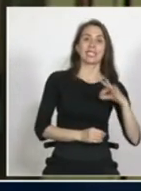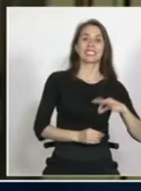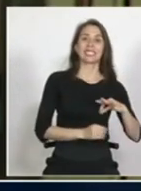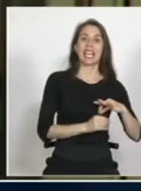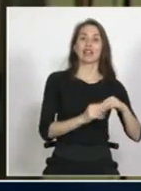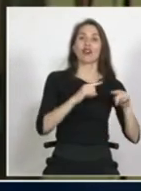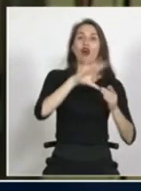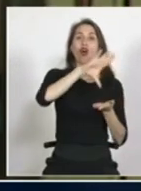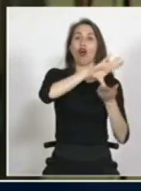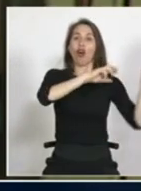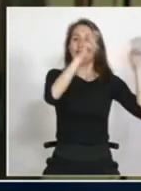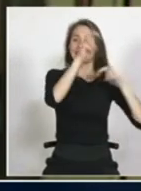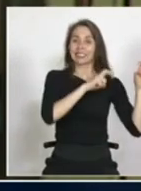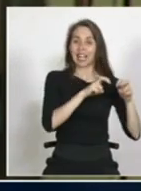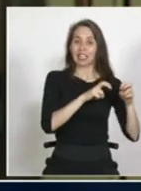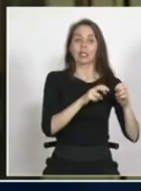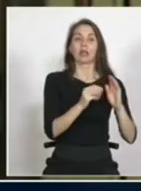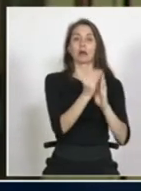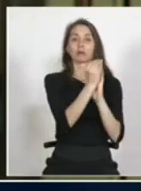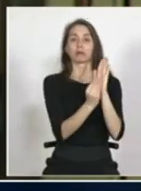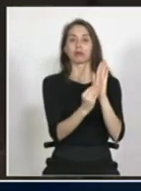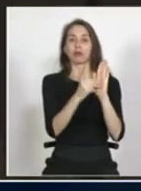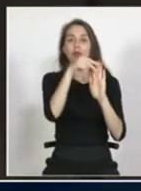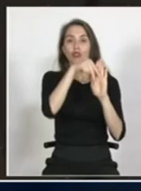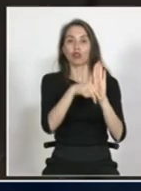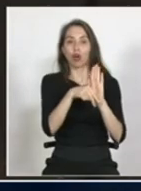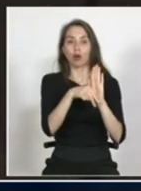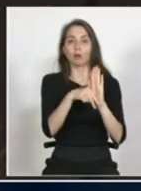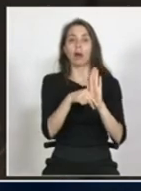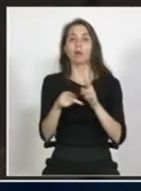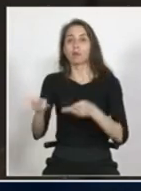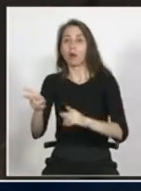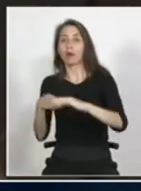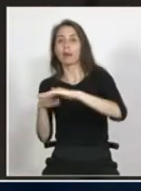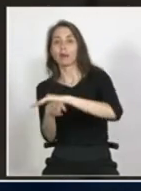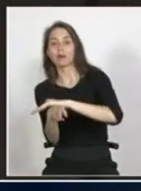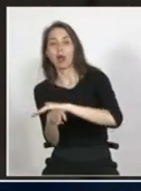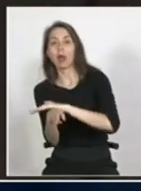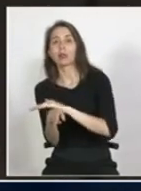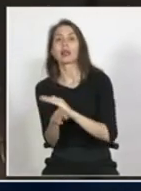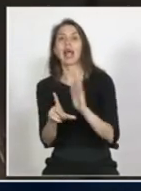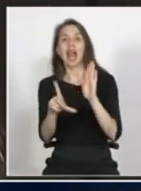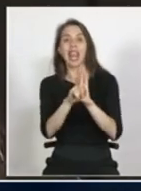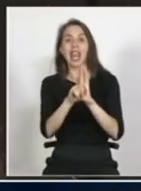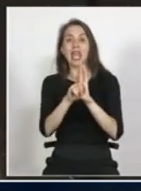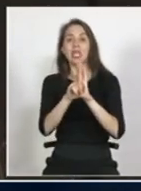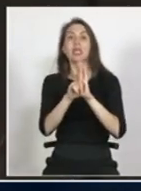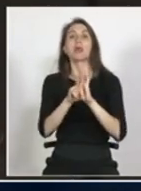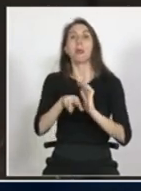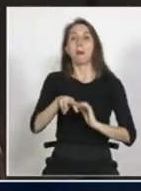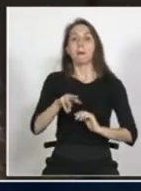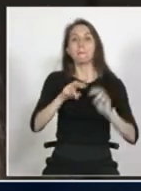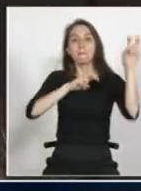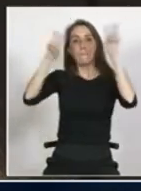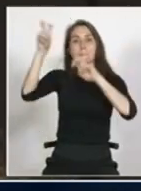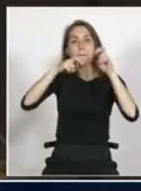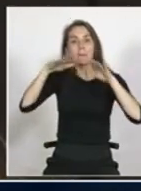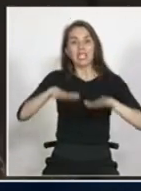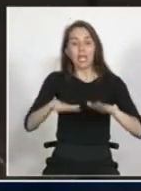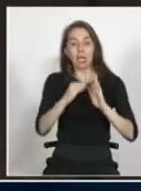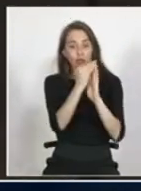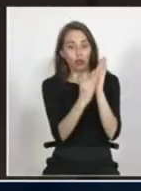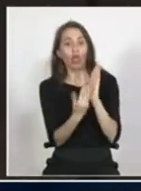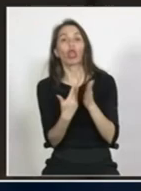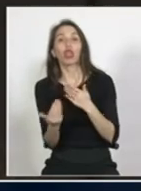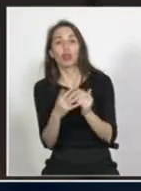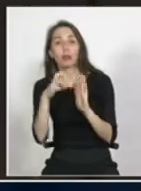crearon digamos redactaron una normativa que les permitía tener ingresos entonces ¿dónde? en la propia ley de migración en el mensaje pero las modificaciones